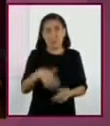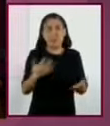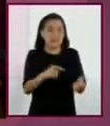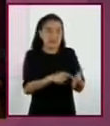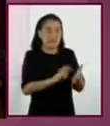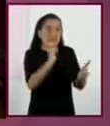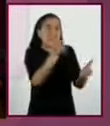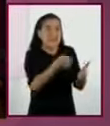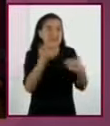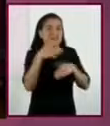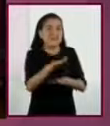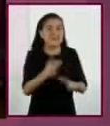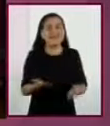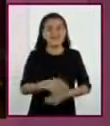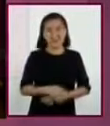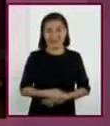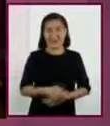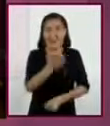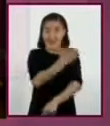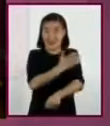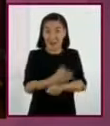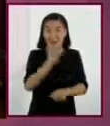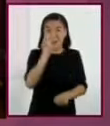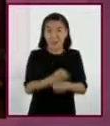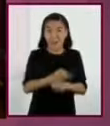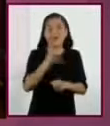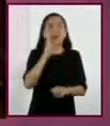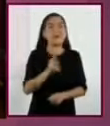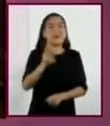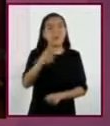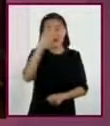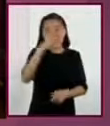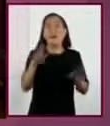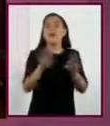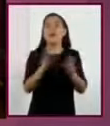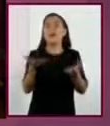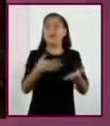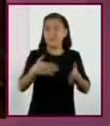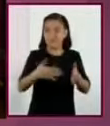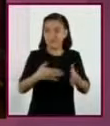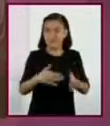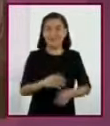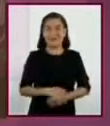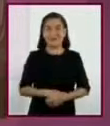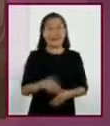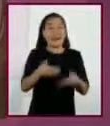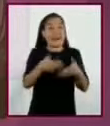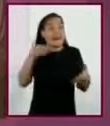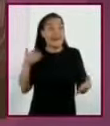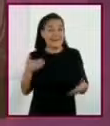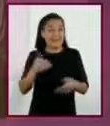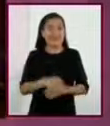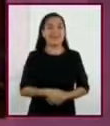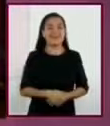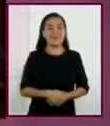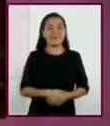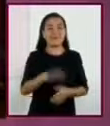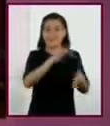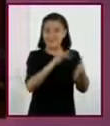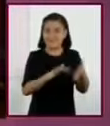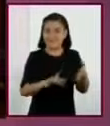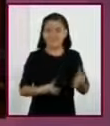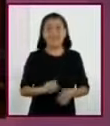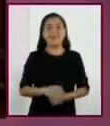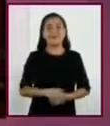qué va a tratar? Acompáñenos hoy para preparar la receta. La anticipación en la lectura.